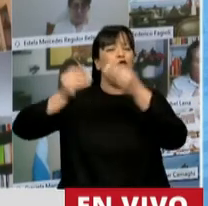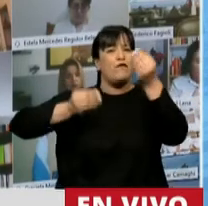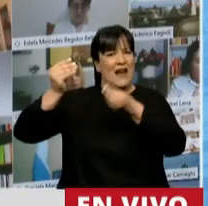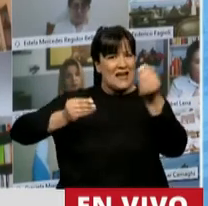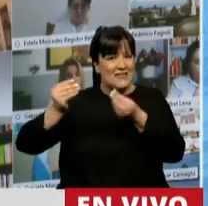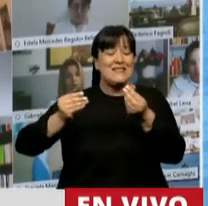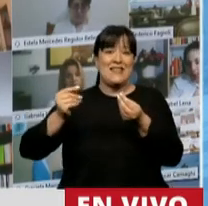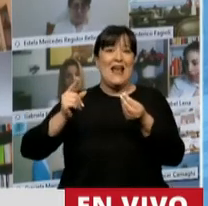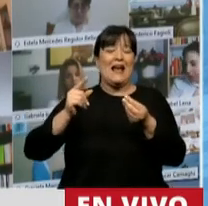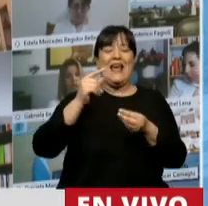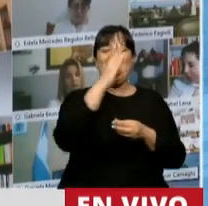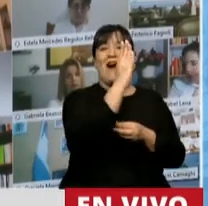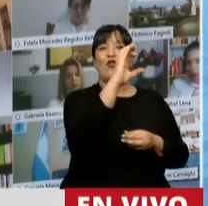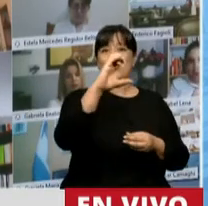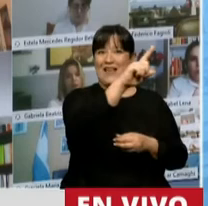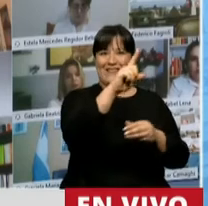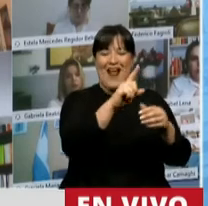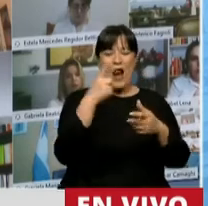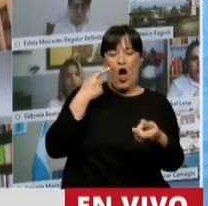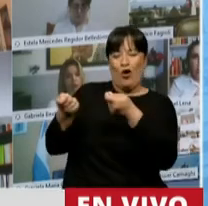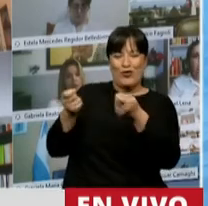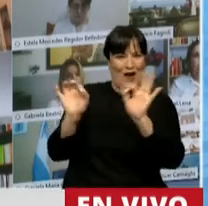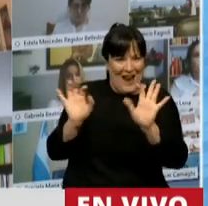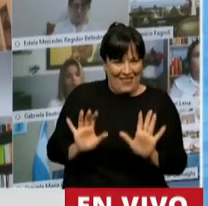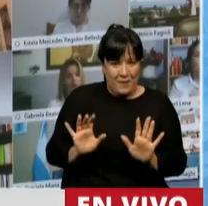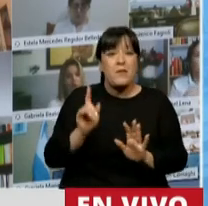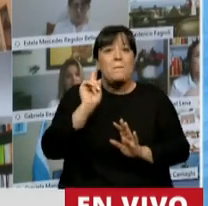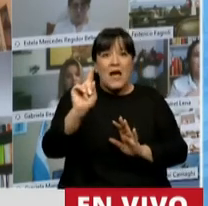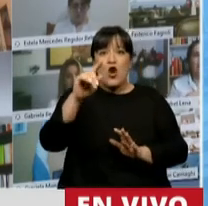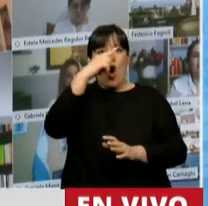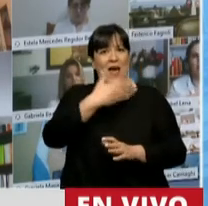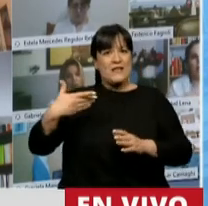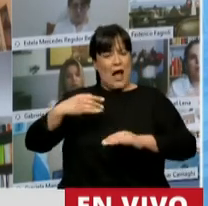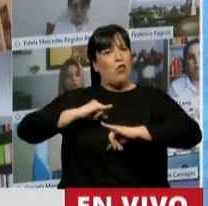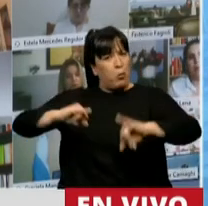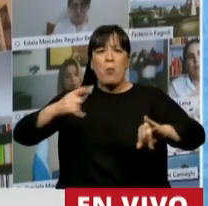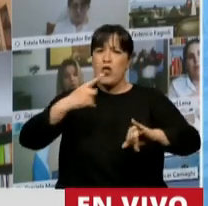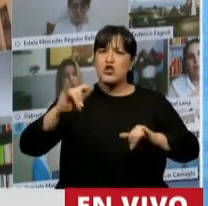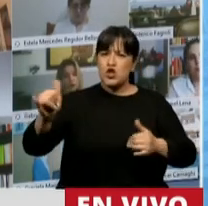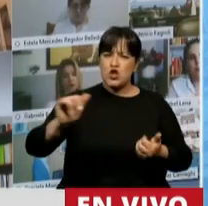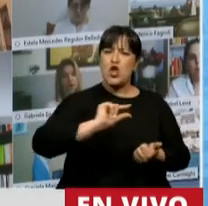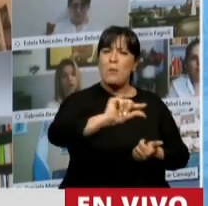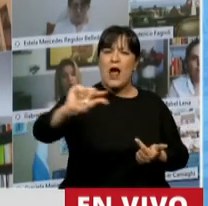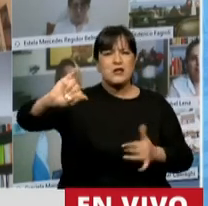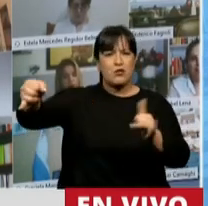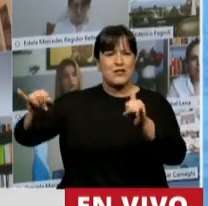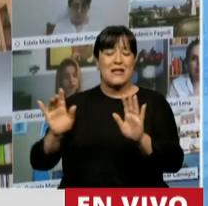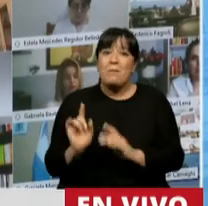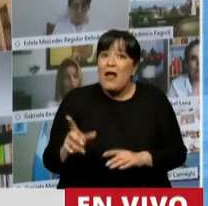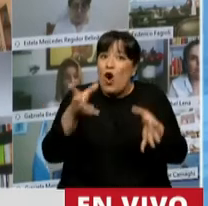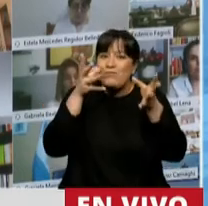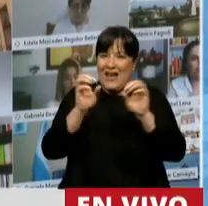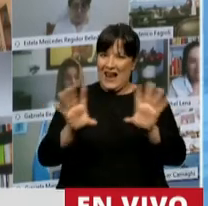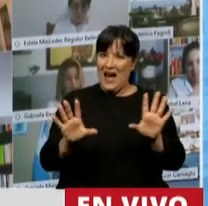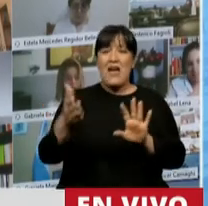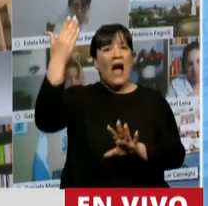que no regula el Banco Central. Y cuando incentiva el Estado, la responsabilidad tiene que ser muy grande. Y fíjense que en el proyecto original